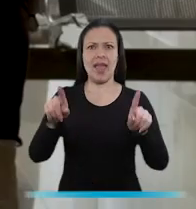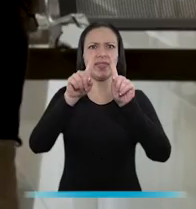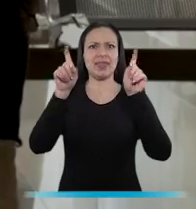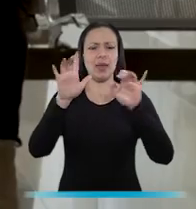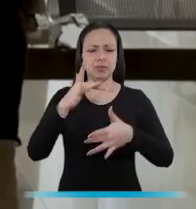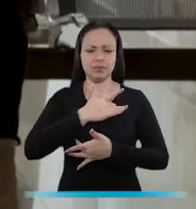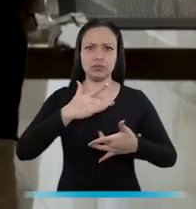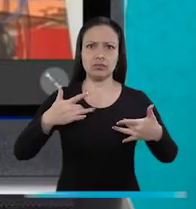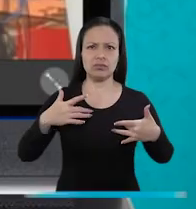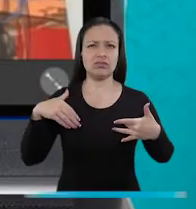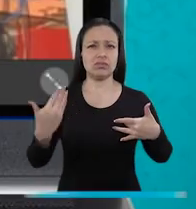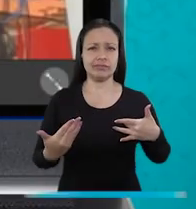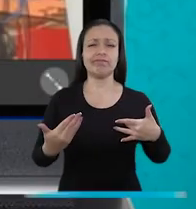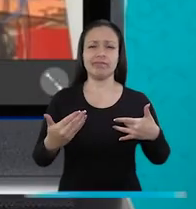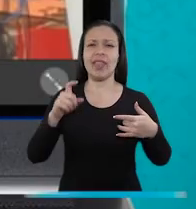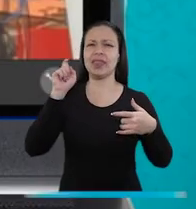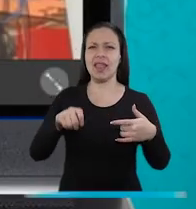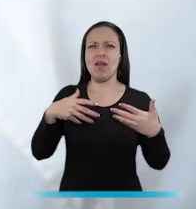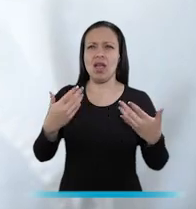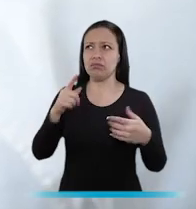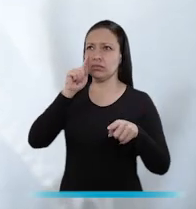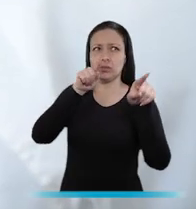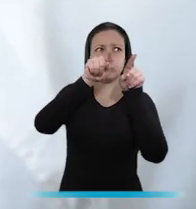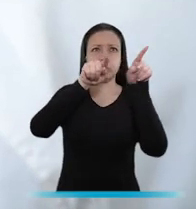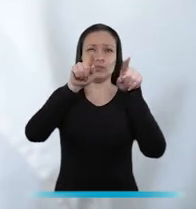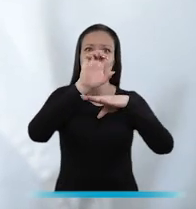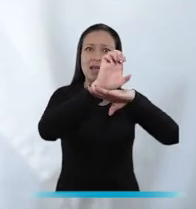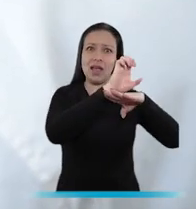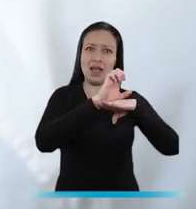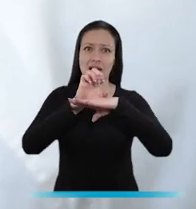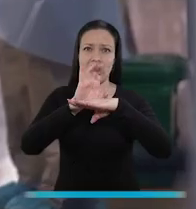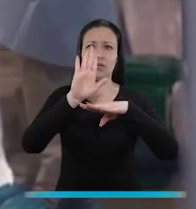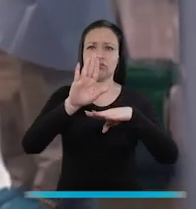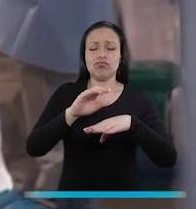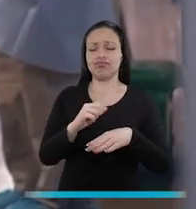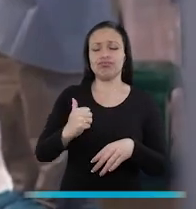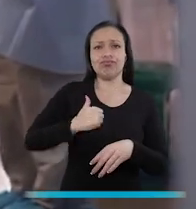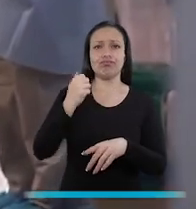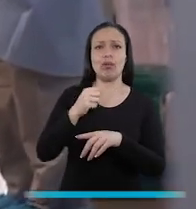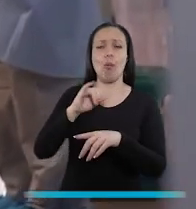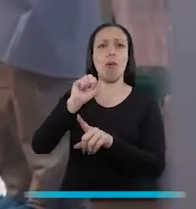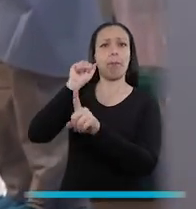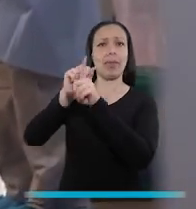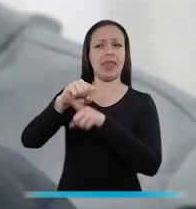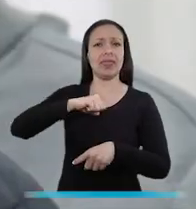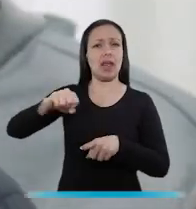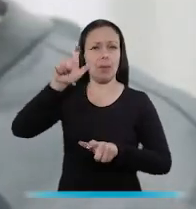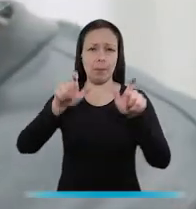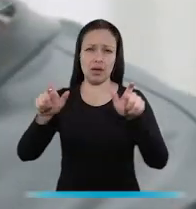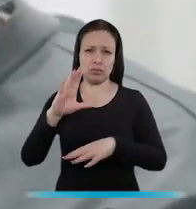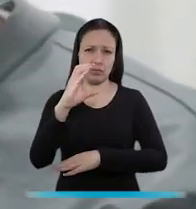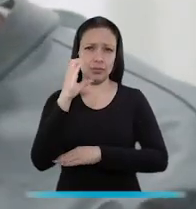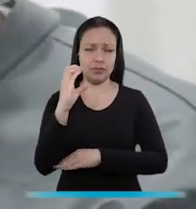En temas de salud, donde permanentemente vemos cómo las entidades de aseguramiento vulneran los derechos a los ciudadanos.